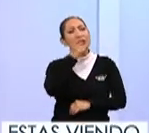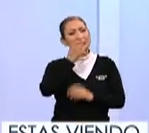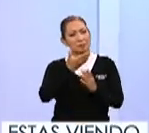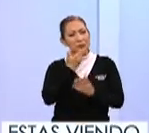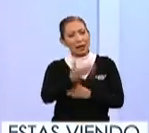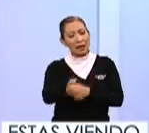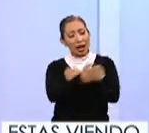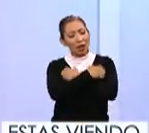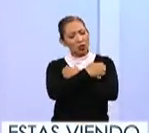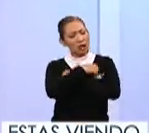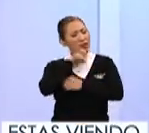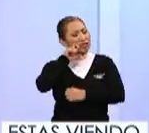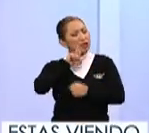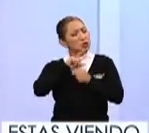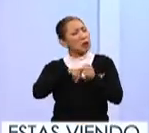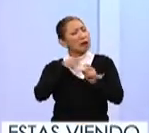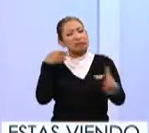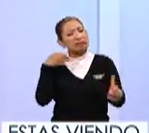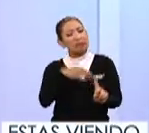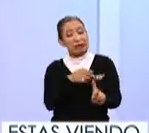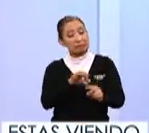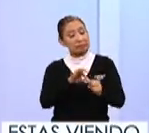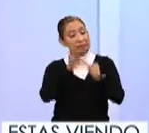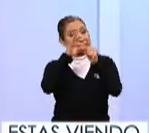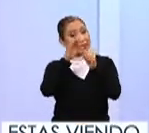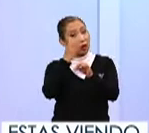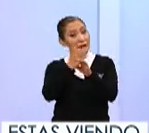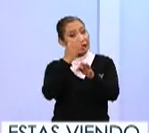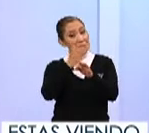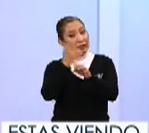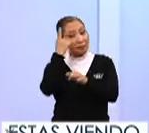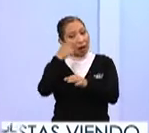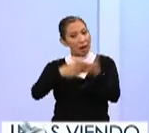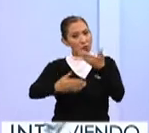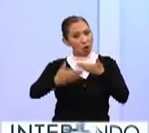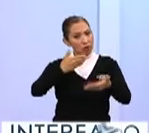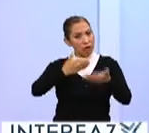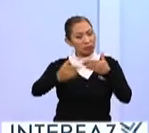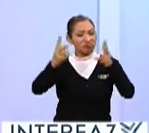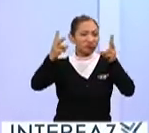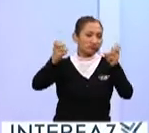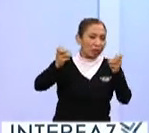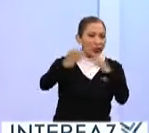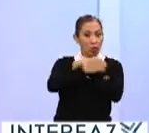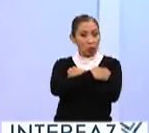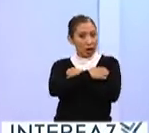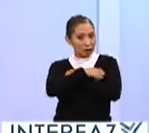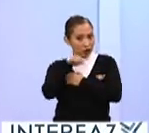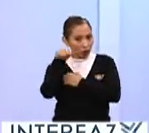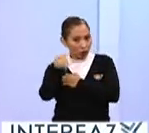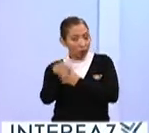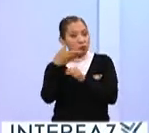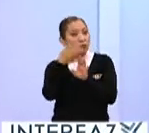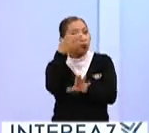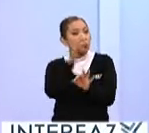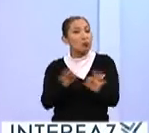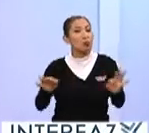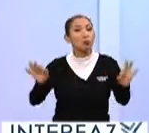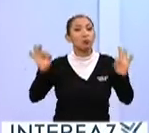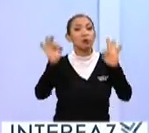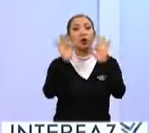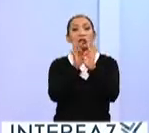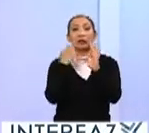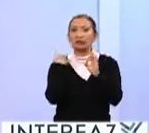decías muy bien. La educación sexual debe ser uno de los ejes actuales de la modernidad en términos de educativos. Es muy importante